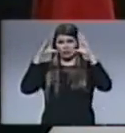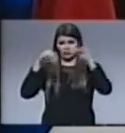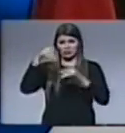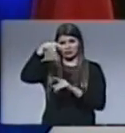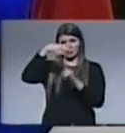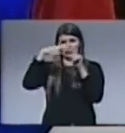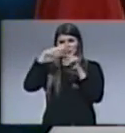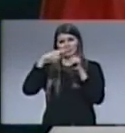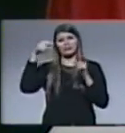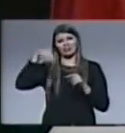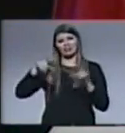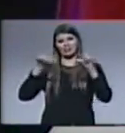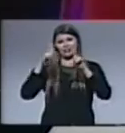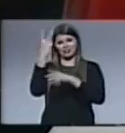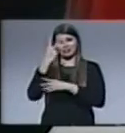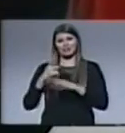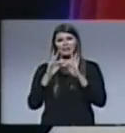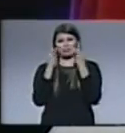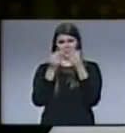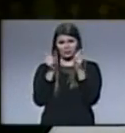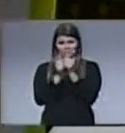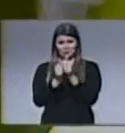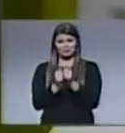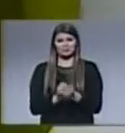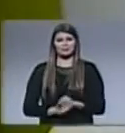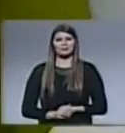.30 horas, en Red Guaraní, el canal de la familia.